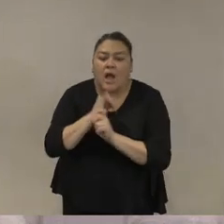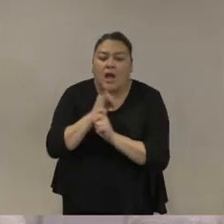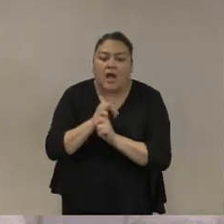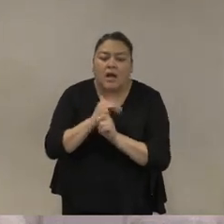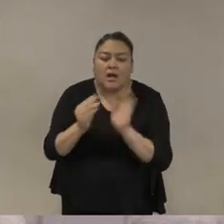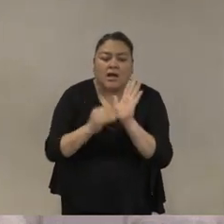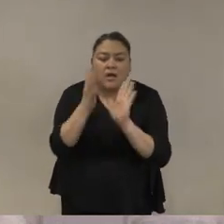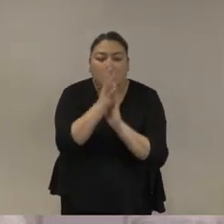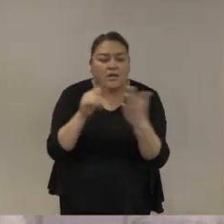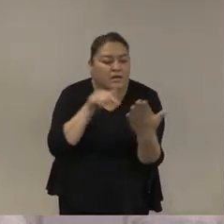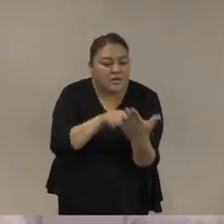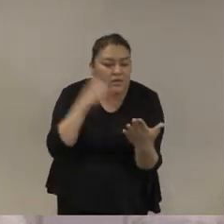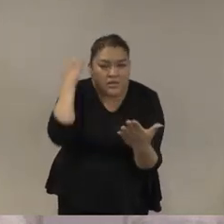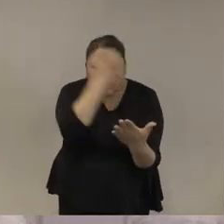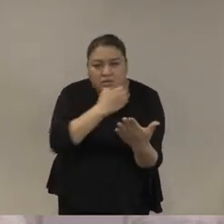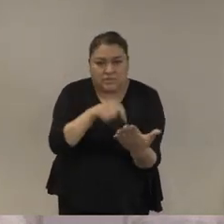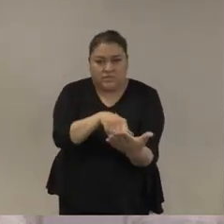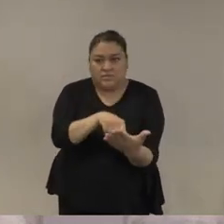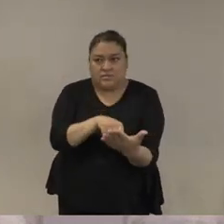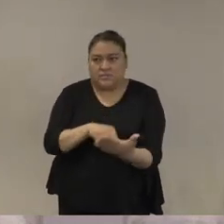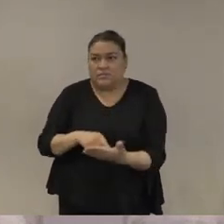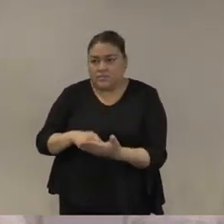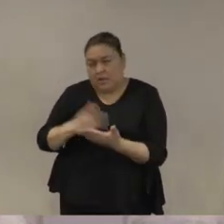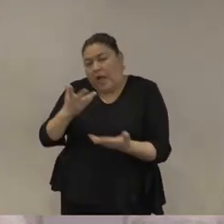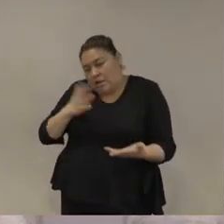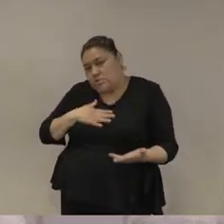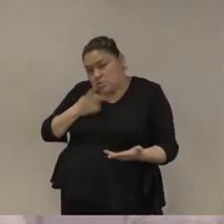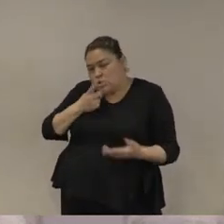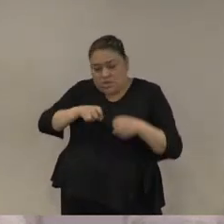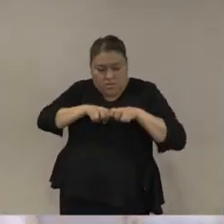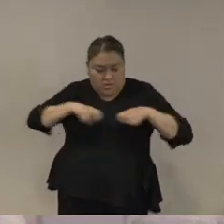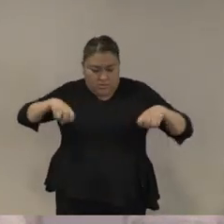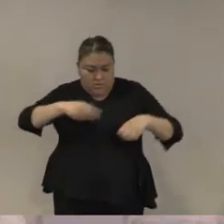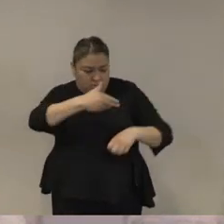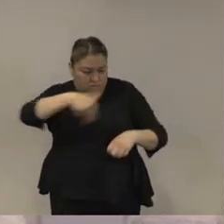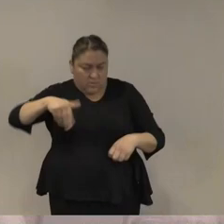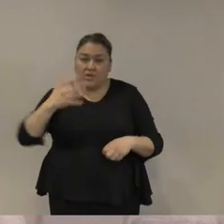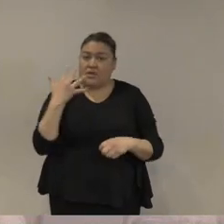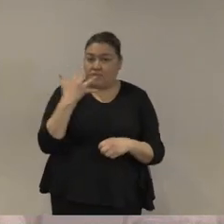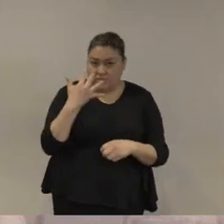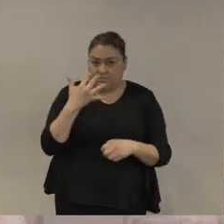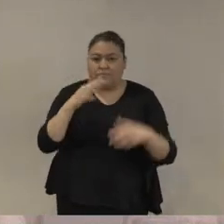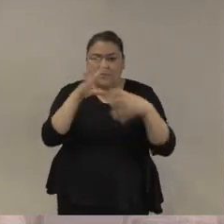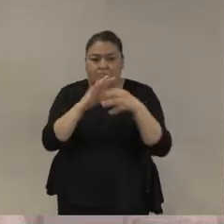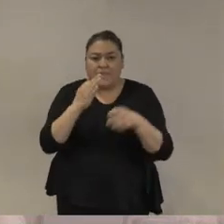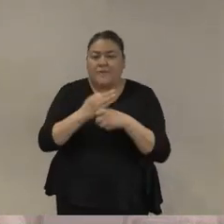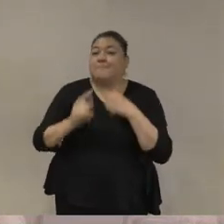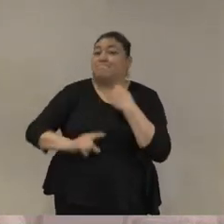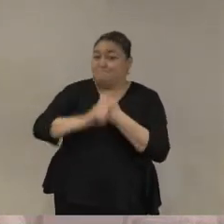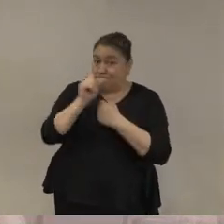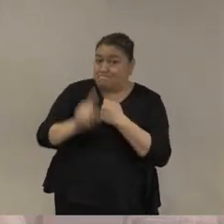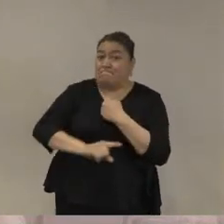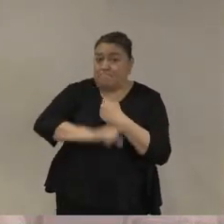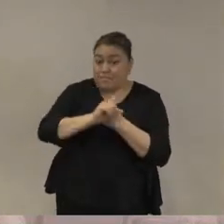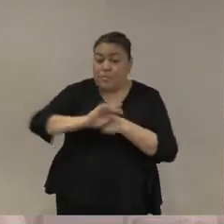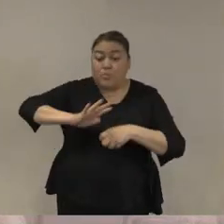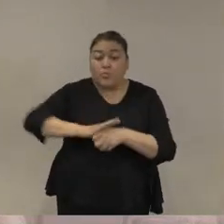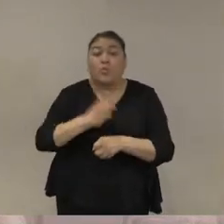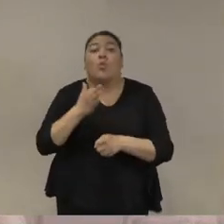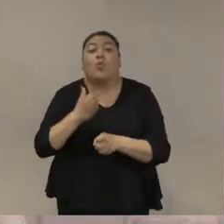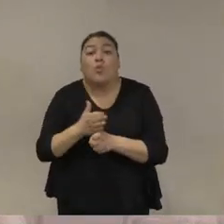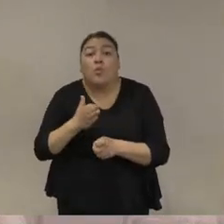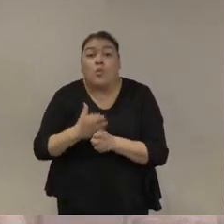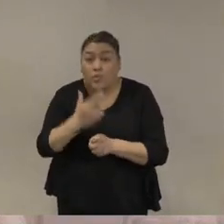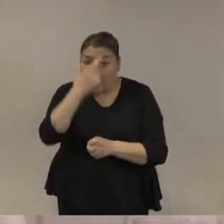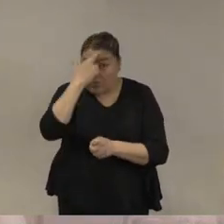lo primero que le diría a los cinco compañeros que tengo aquí en la mesa es que estamos en un problema porque estamos en una época de la